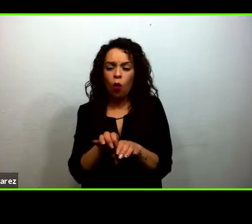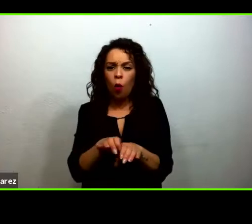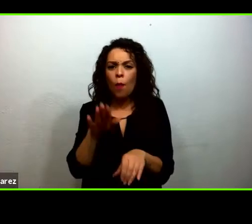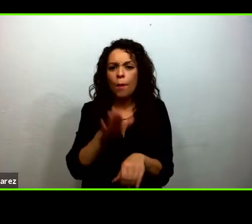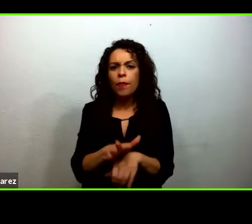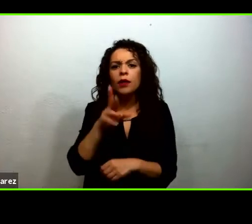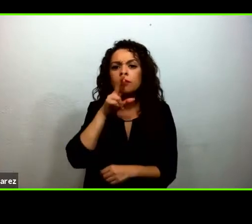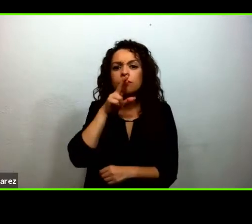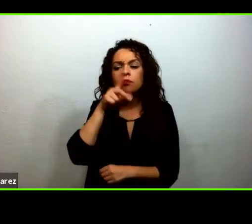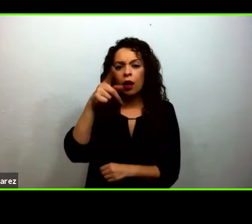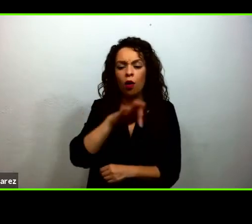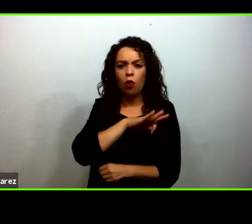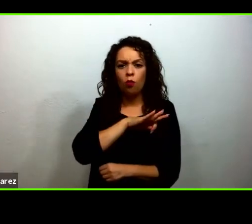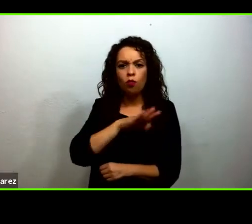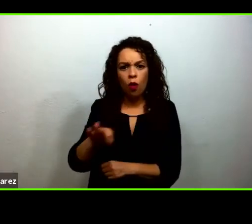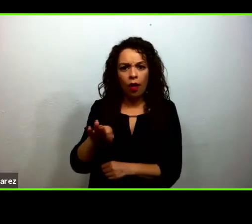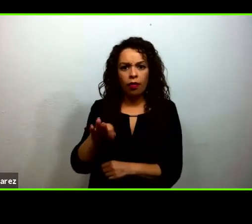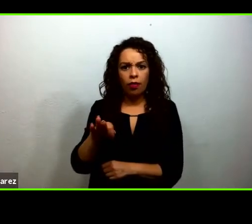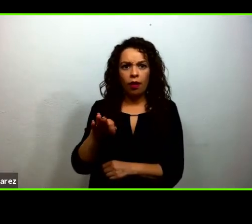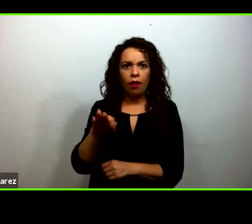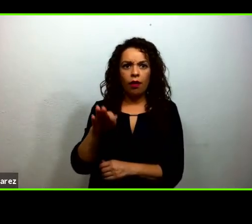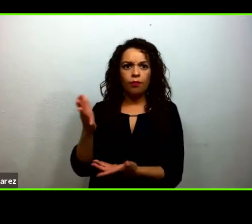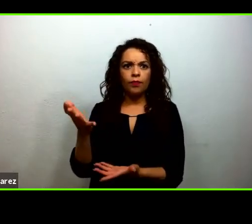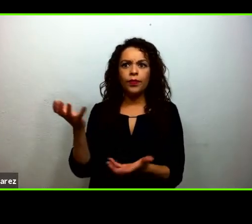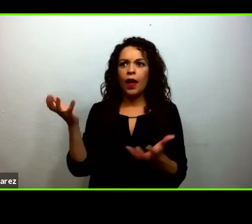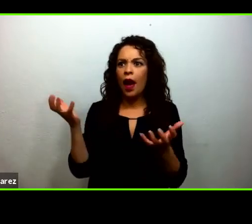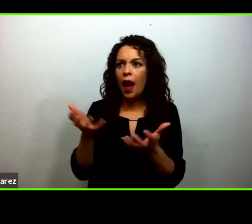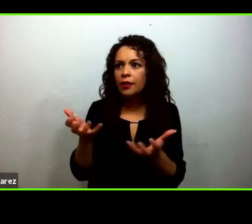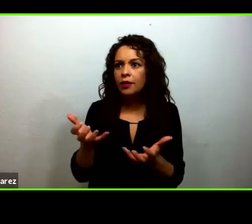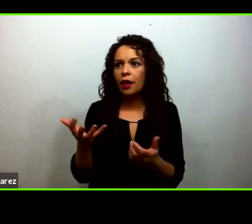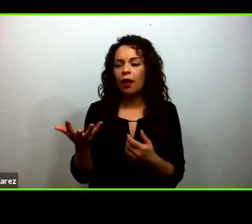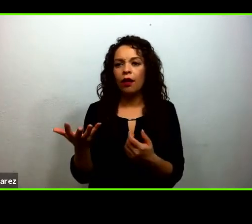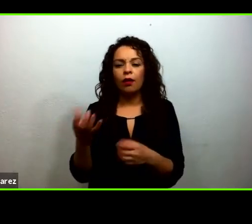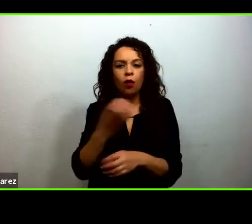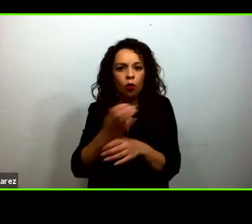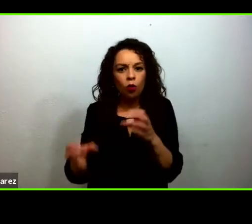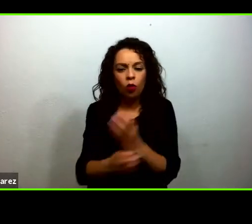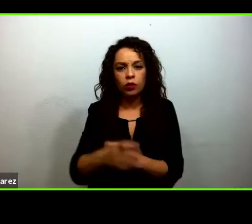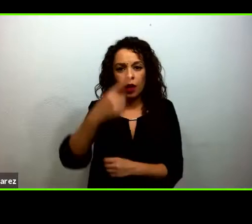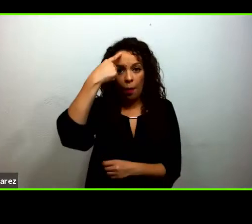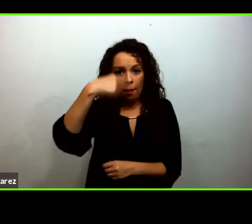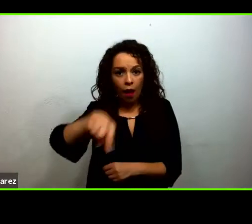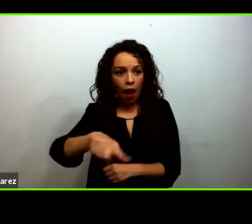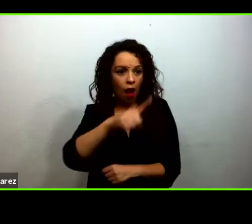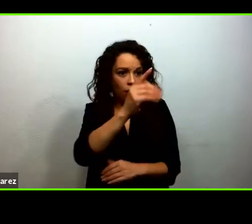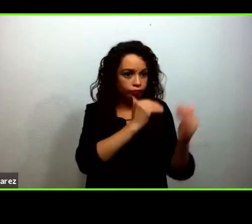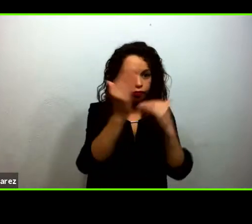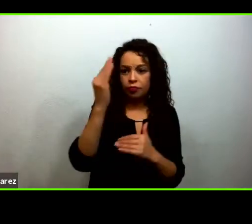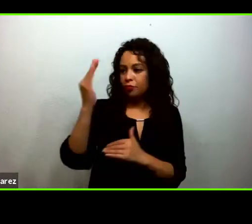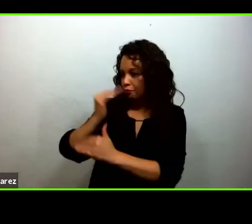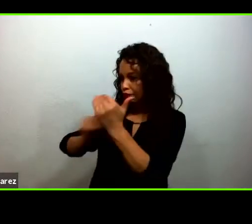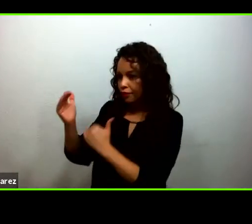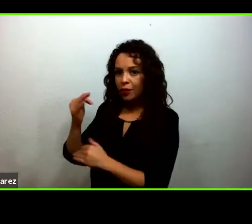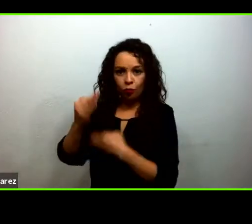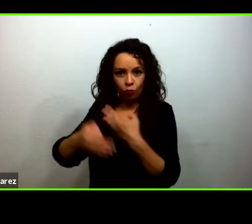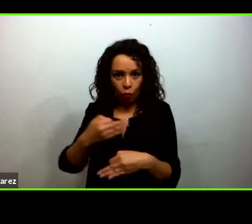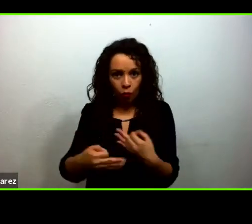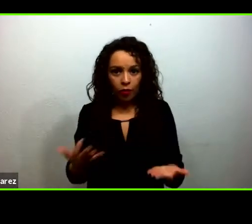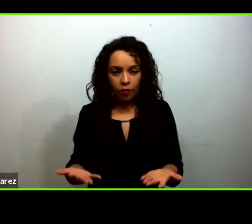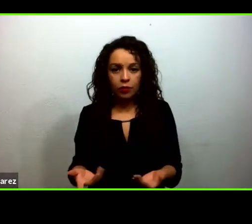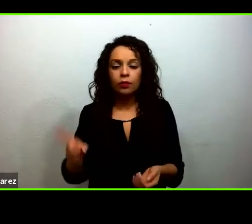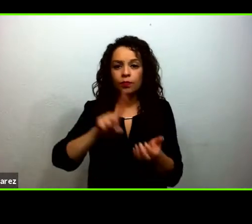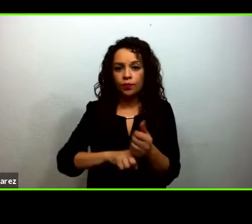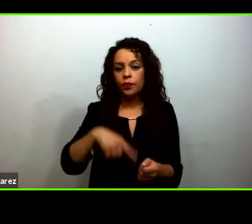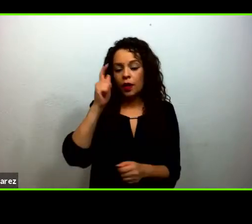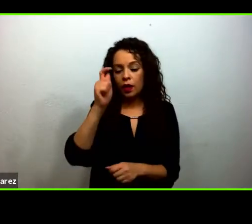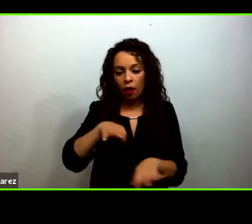capacidades para hacer estas transacciones de ganar-ganar es el fortalecimiento de todos los enfoques pedagógicos de trabajo